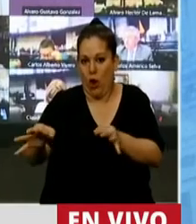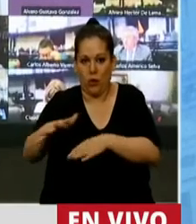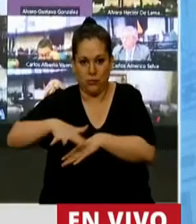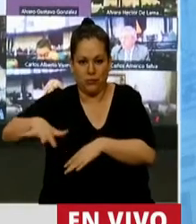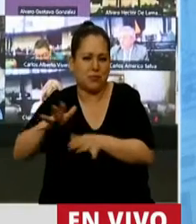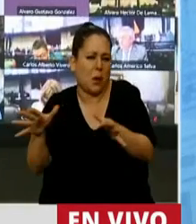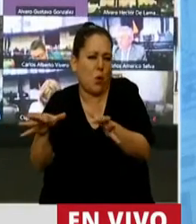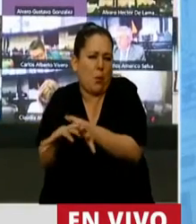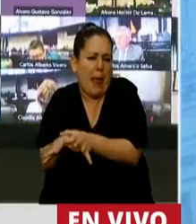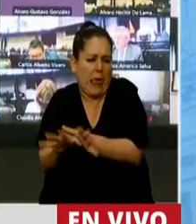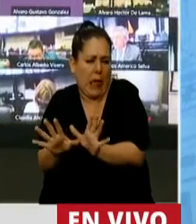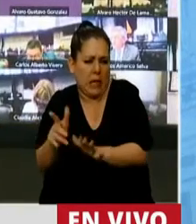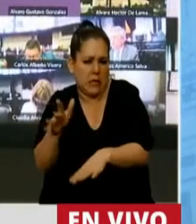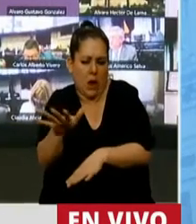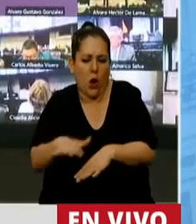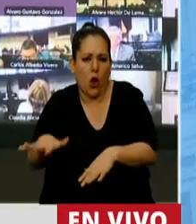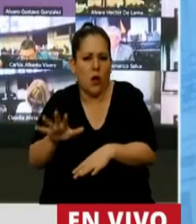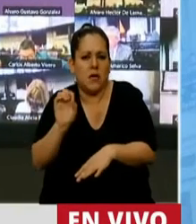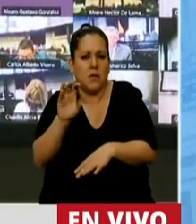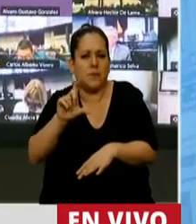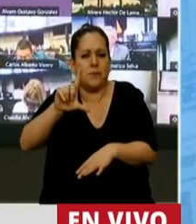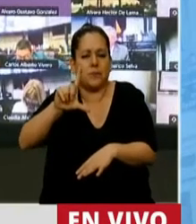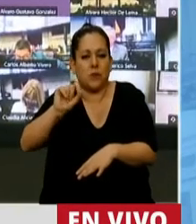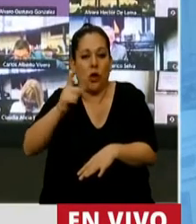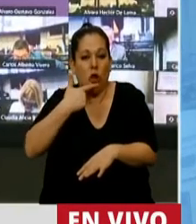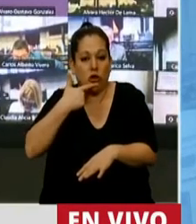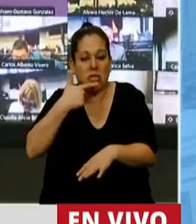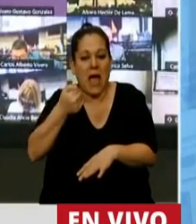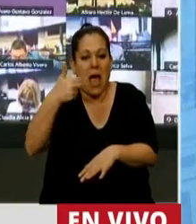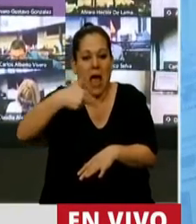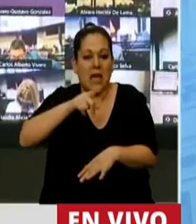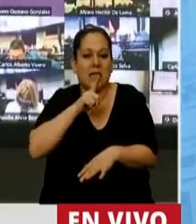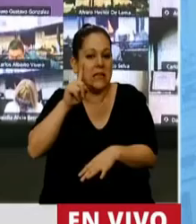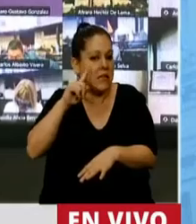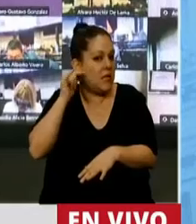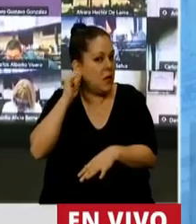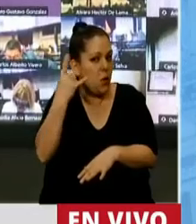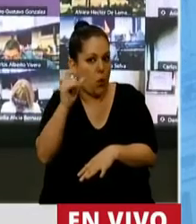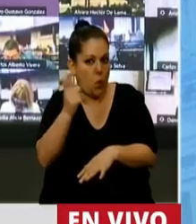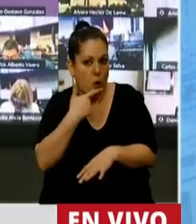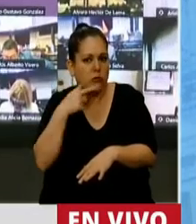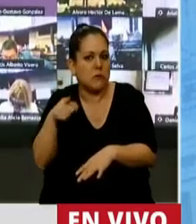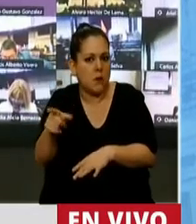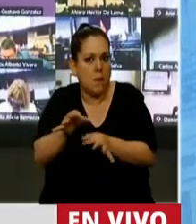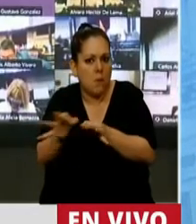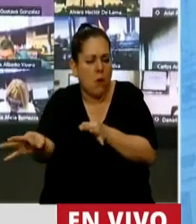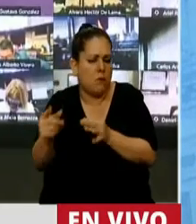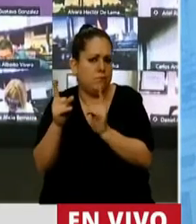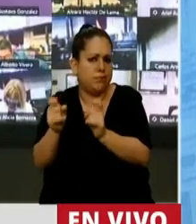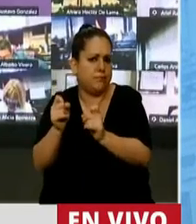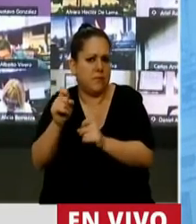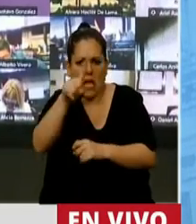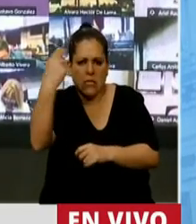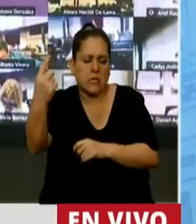la provincia de Santa Cruz, una localidad que se llama Los Antiguos, que necesita de la mano del Estado Nacional, que